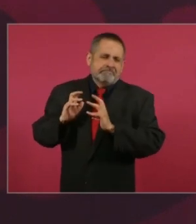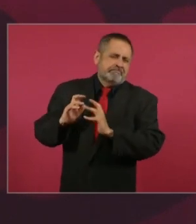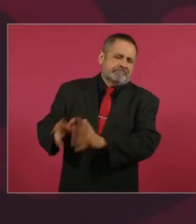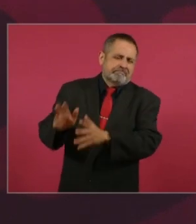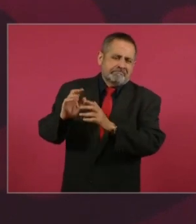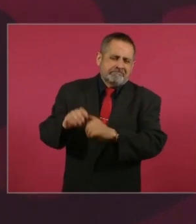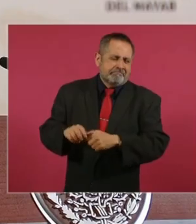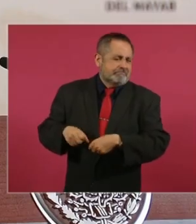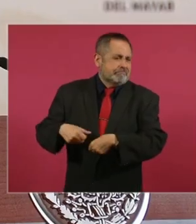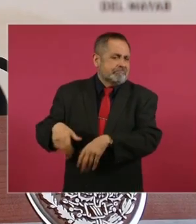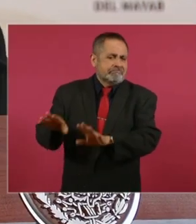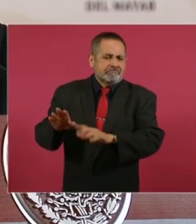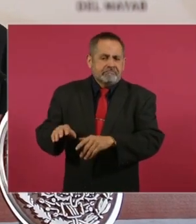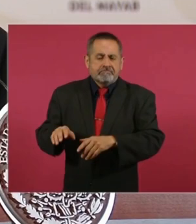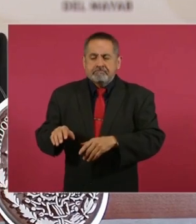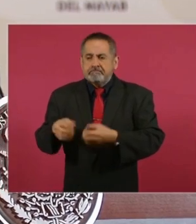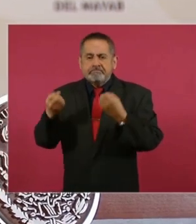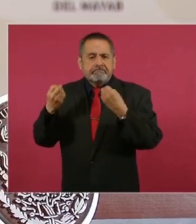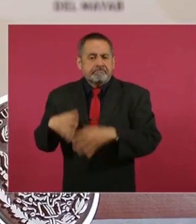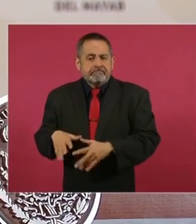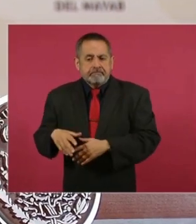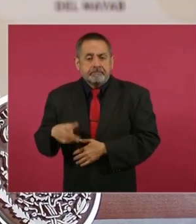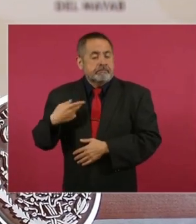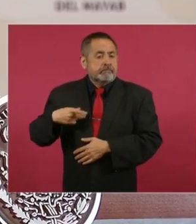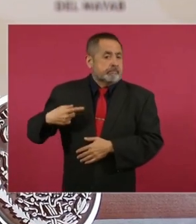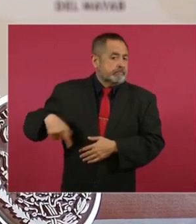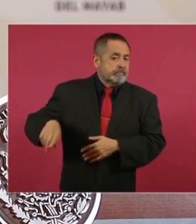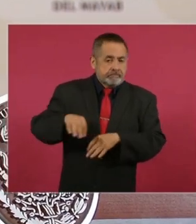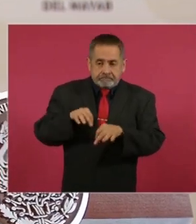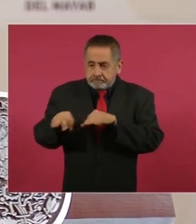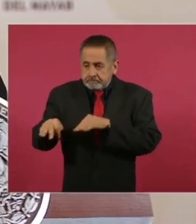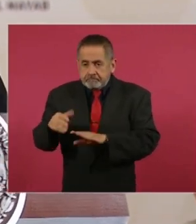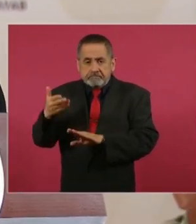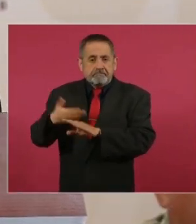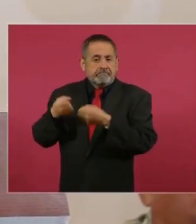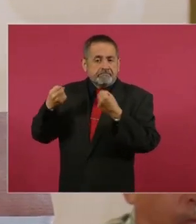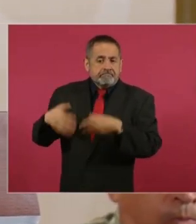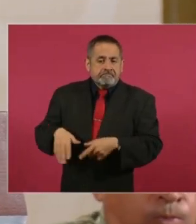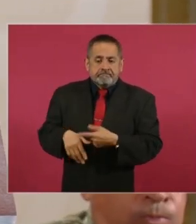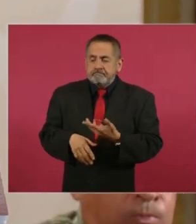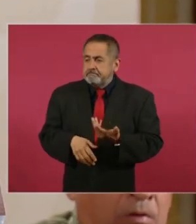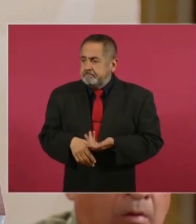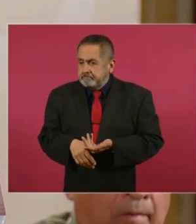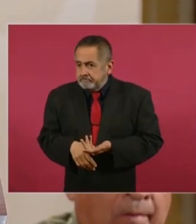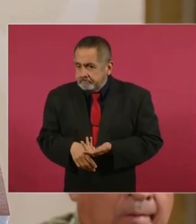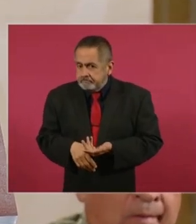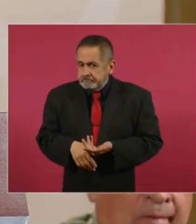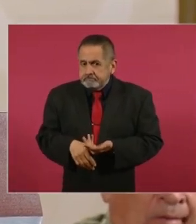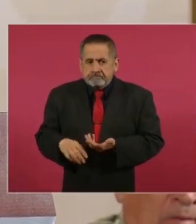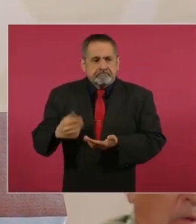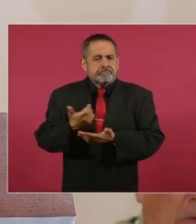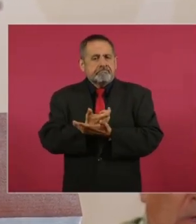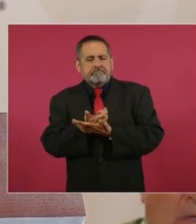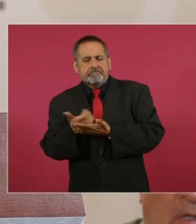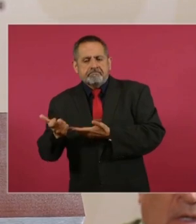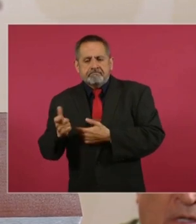afectó a los trabajadores con salarios